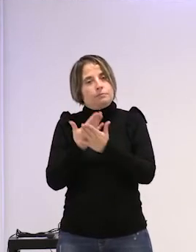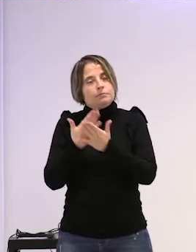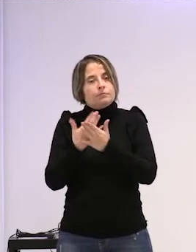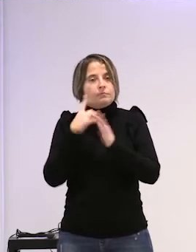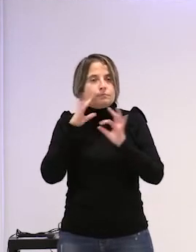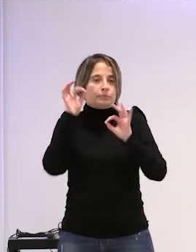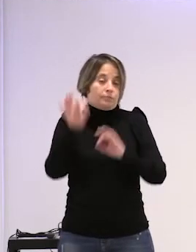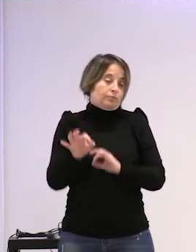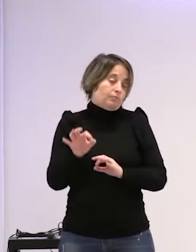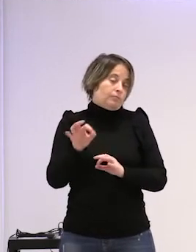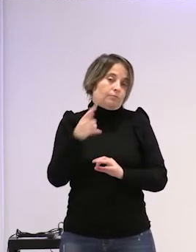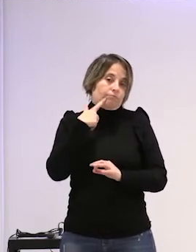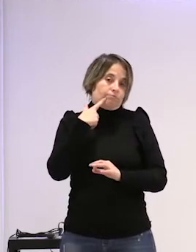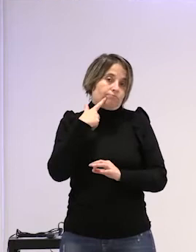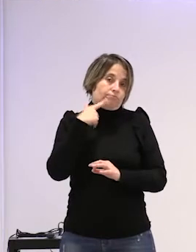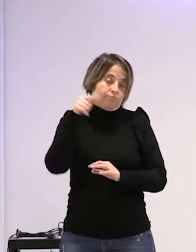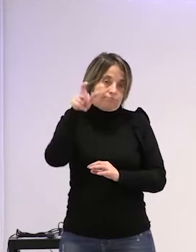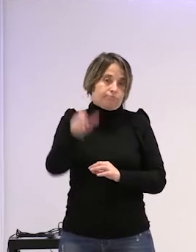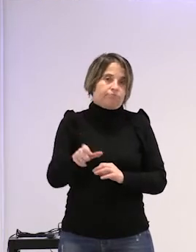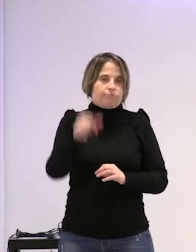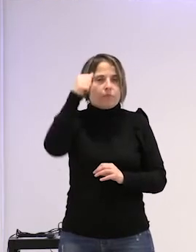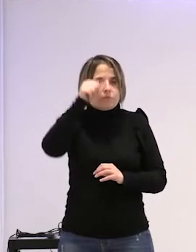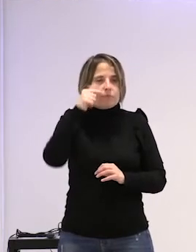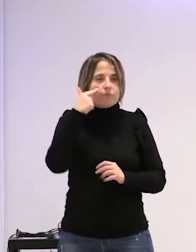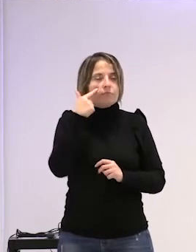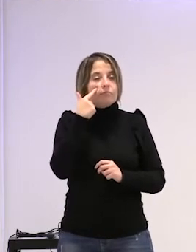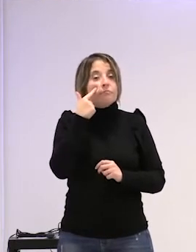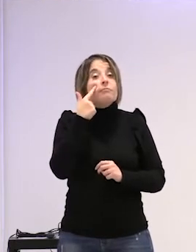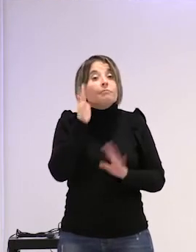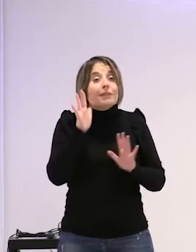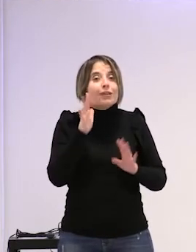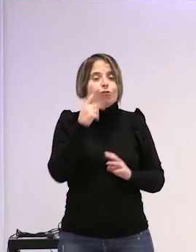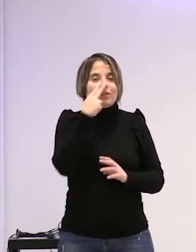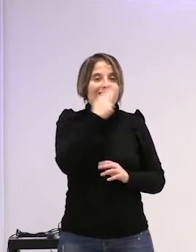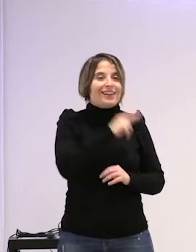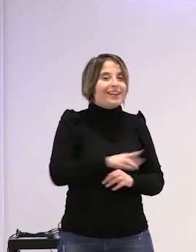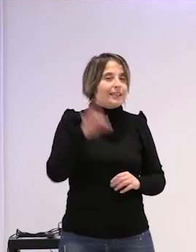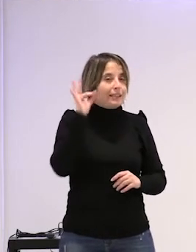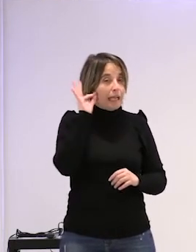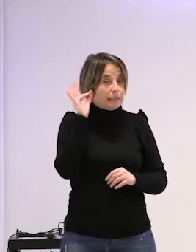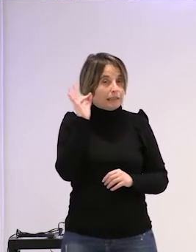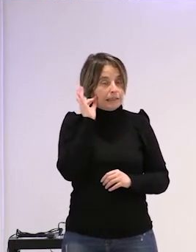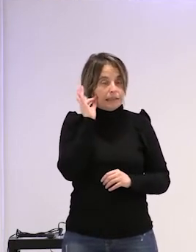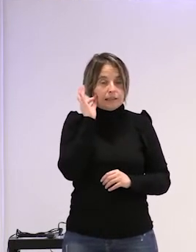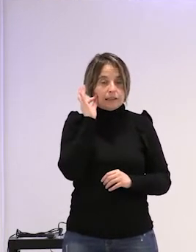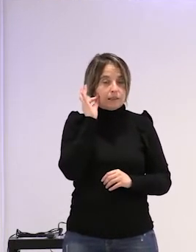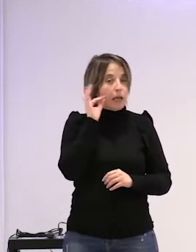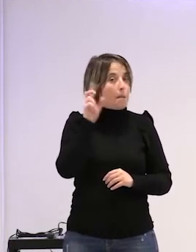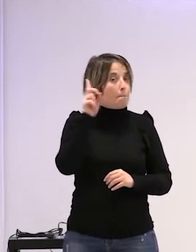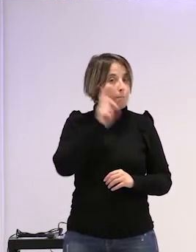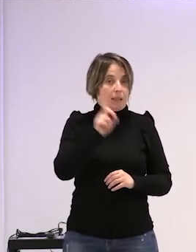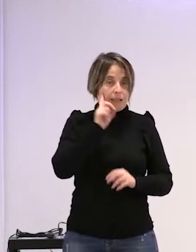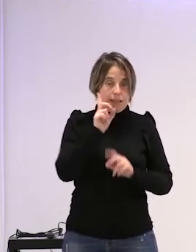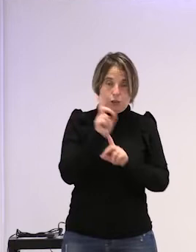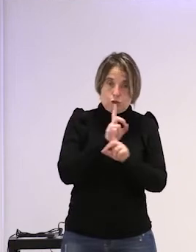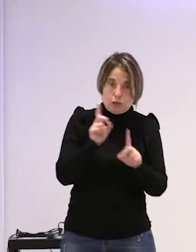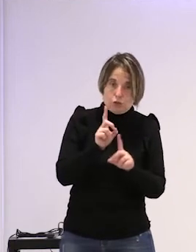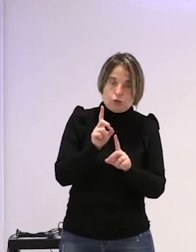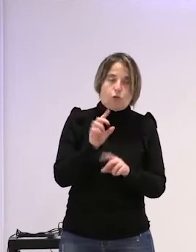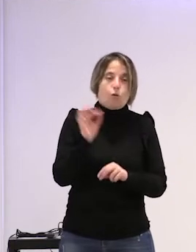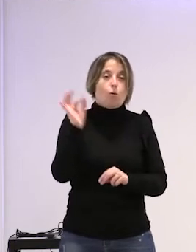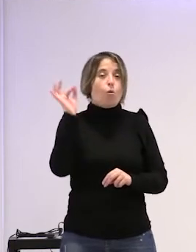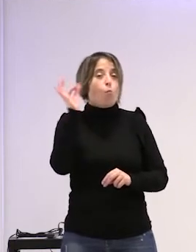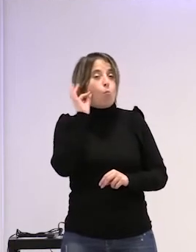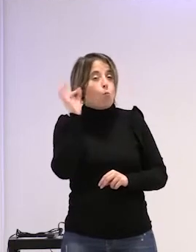a este a este hombre lo cierto es que las niñas que no son mentirosas y las mujeres que son